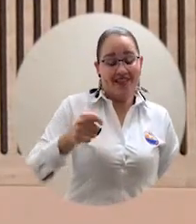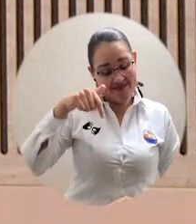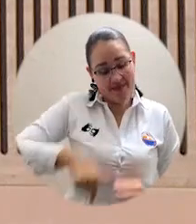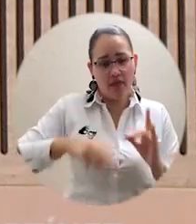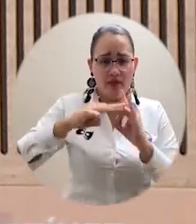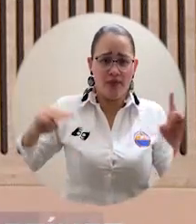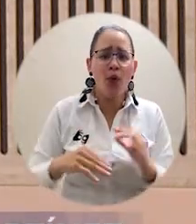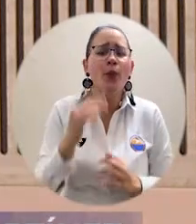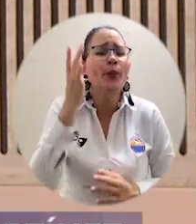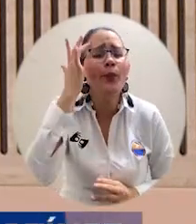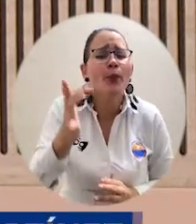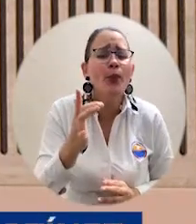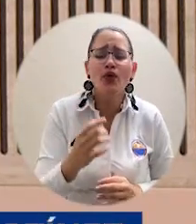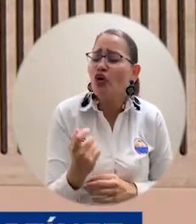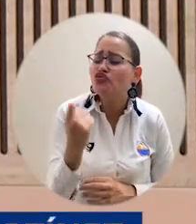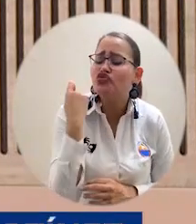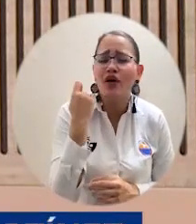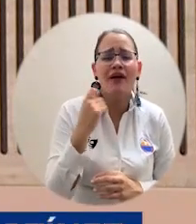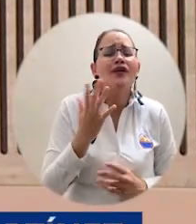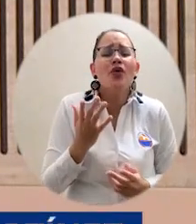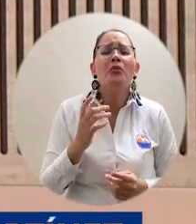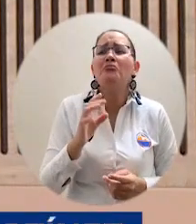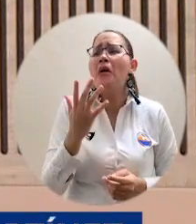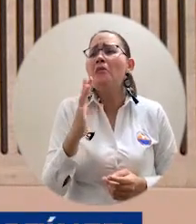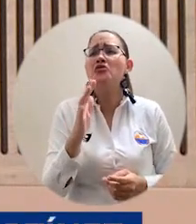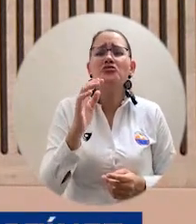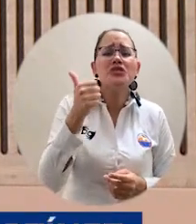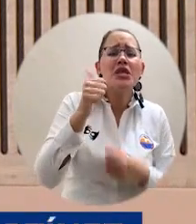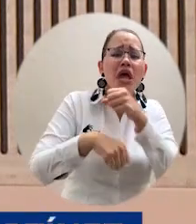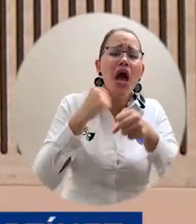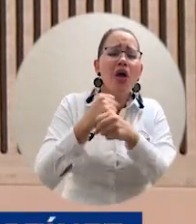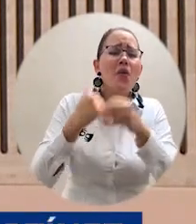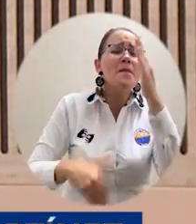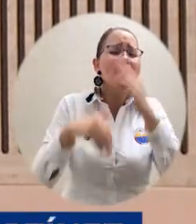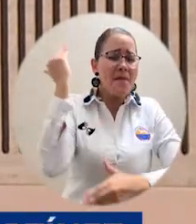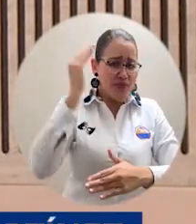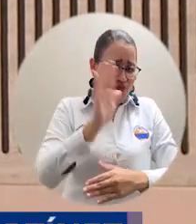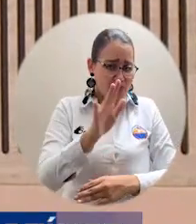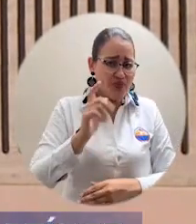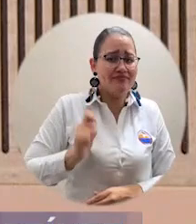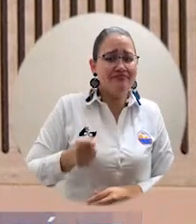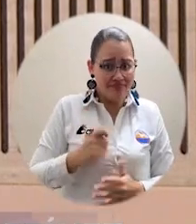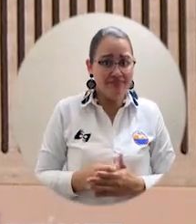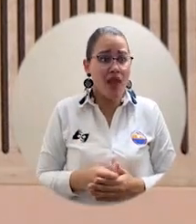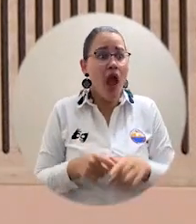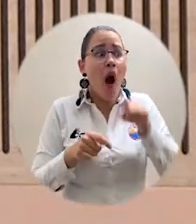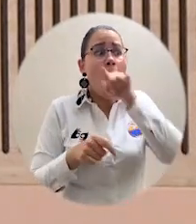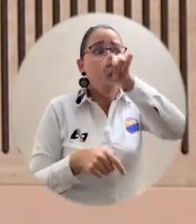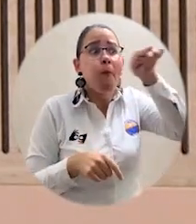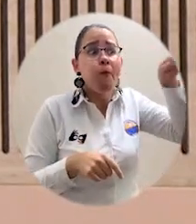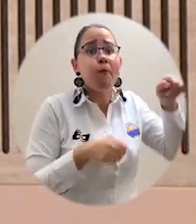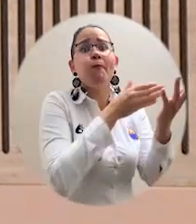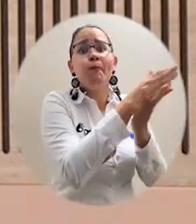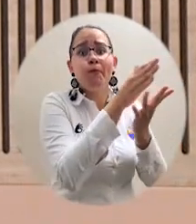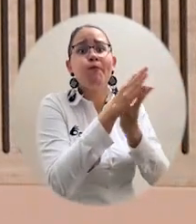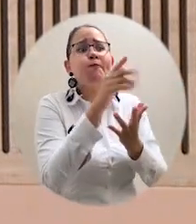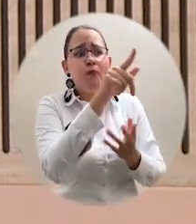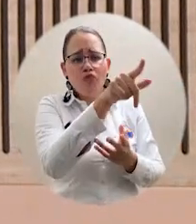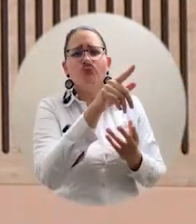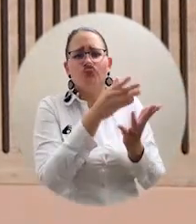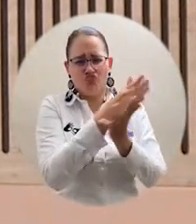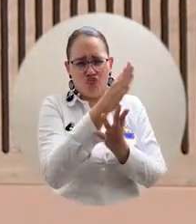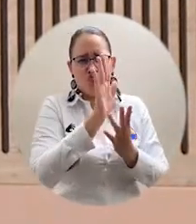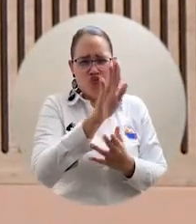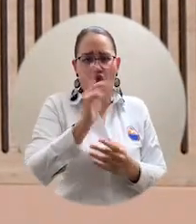puestos a nivel nacional y eso es un gran resultado para el programa de derechos de la Universidad del Magdalena, sobre todo que son un programa muy joven de solo 16 años de funcionamiento